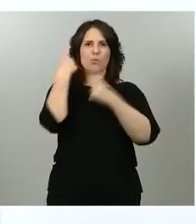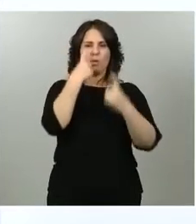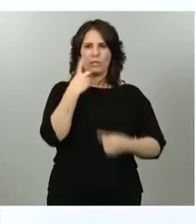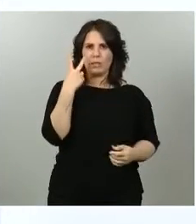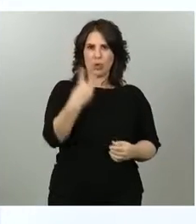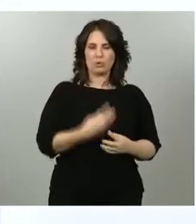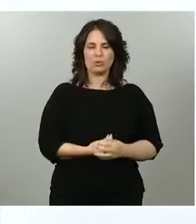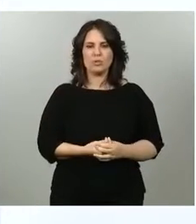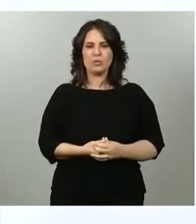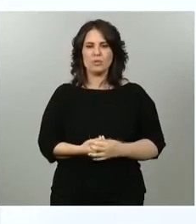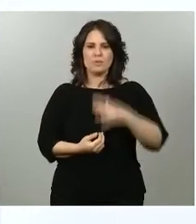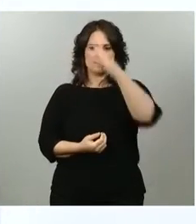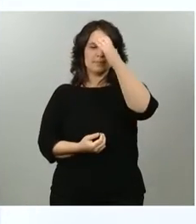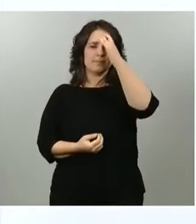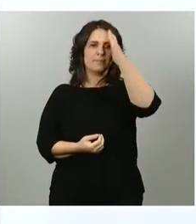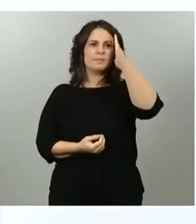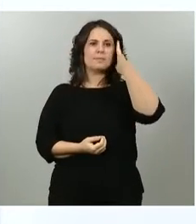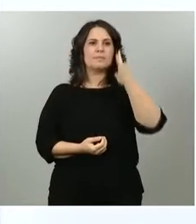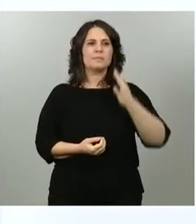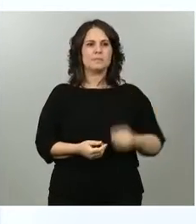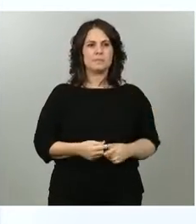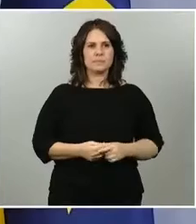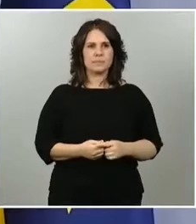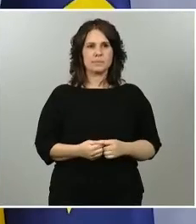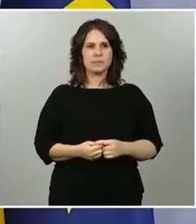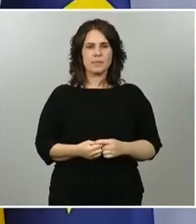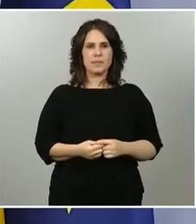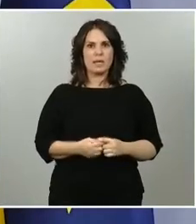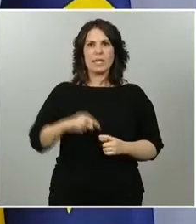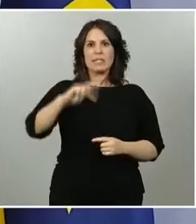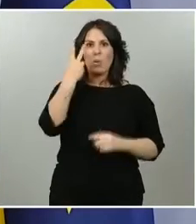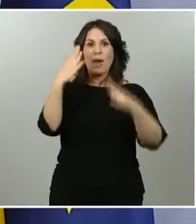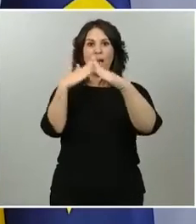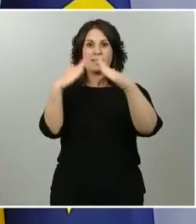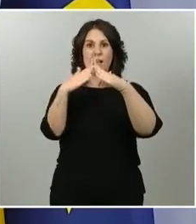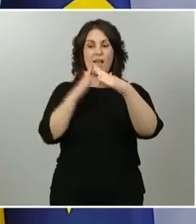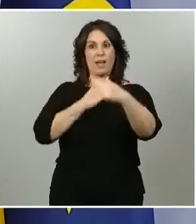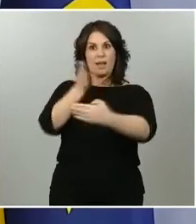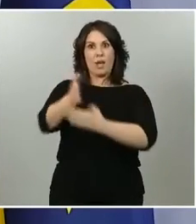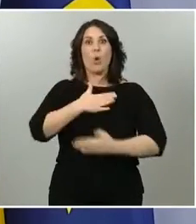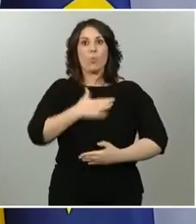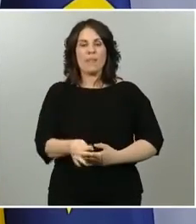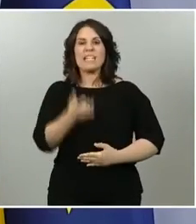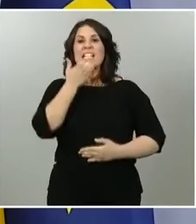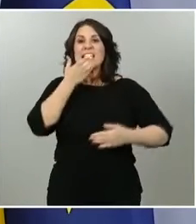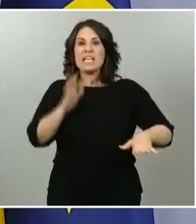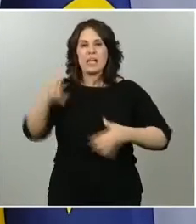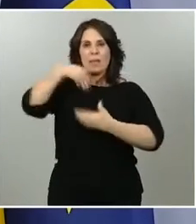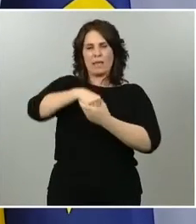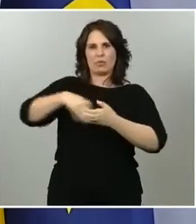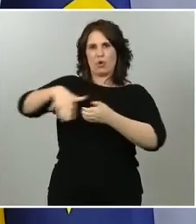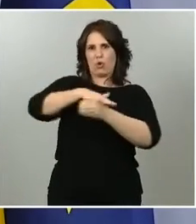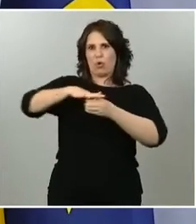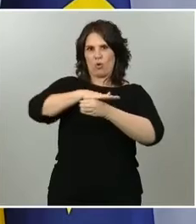viajar a la segunda residencia siempre que esté en la unidad territorial de referencia? Así lo